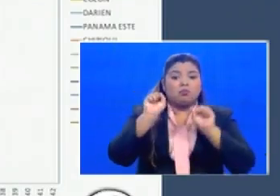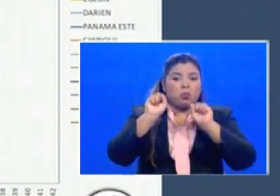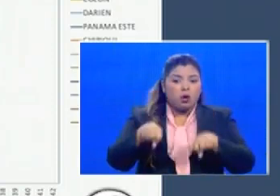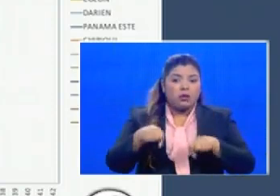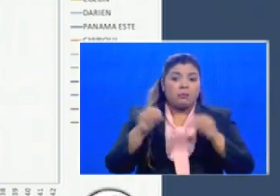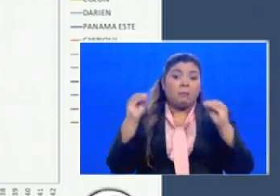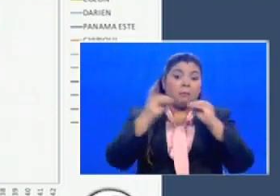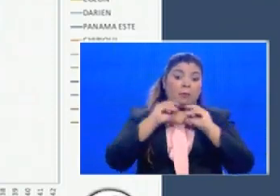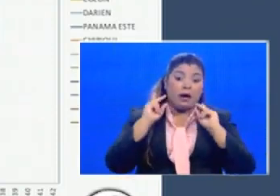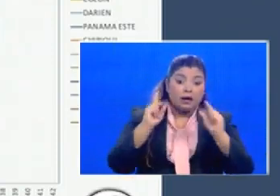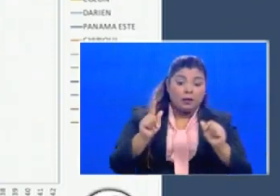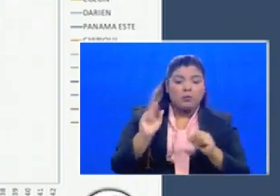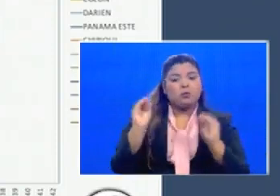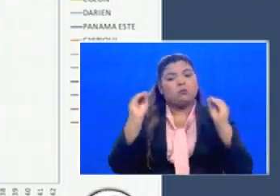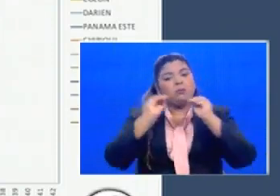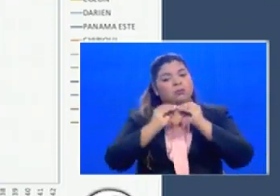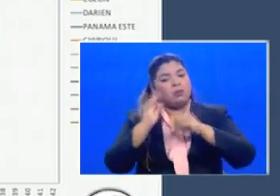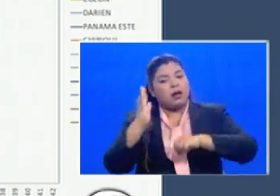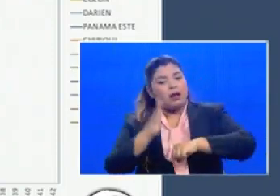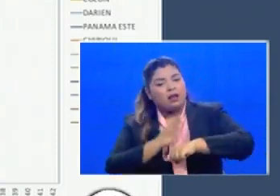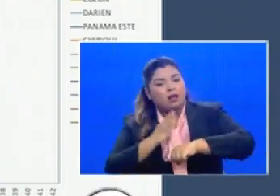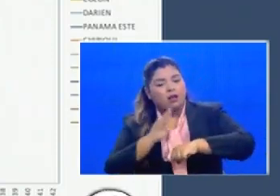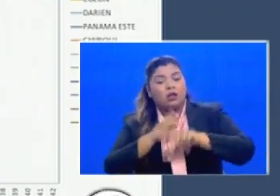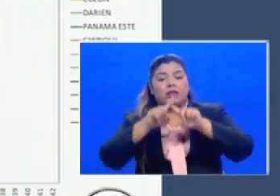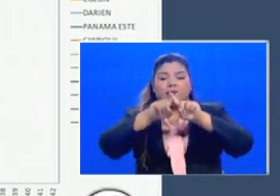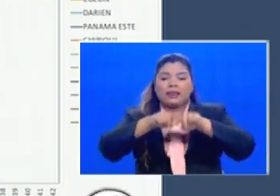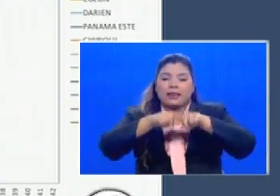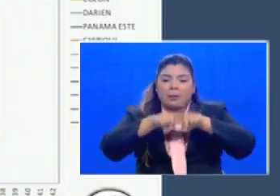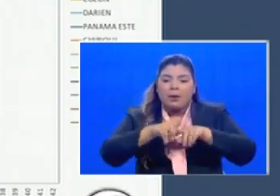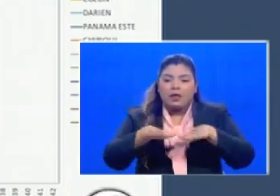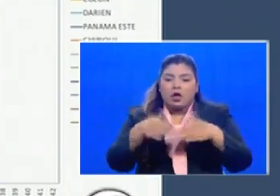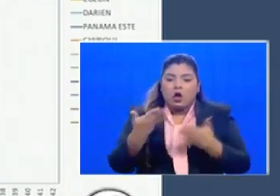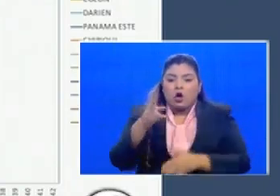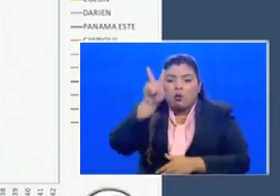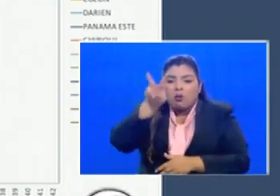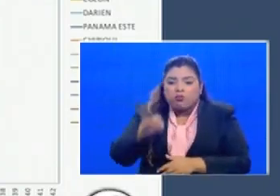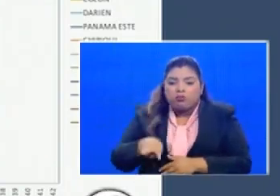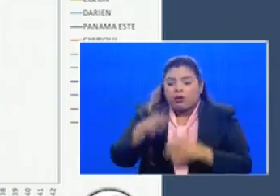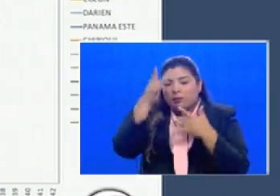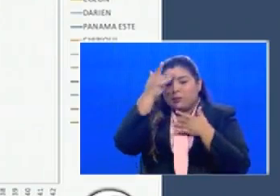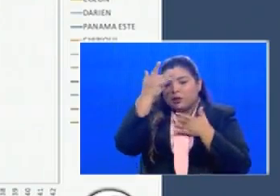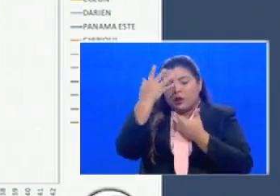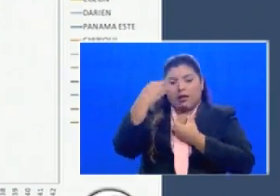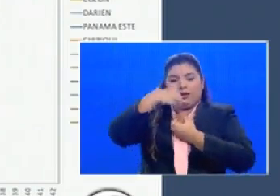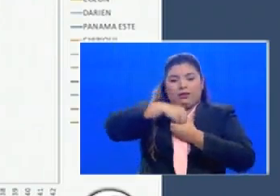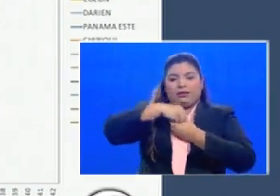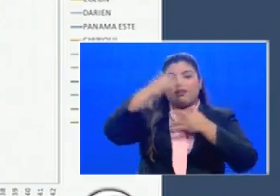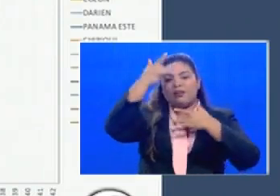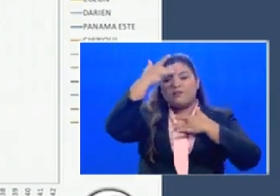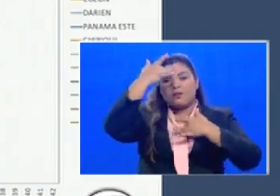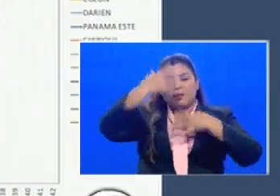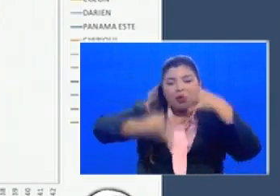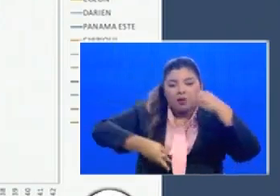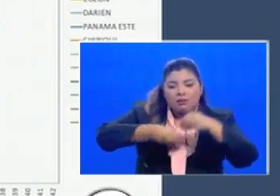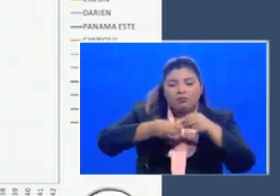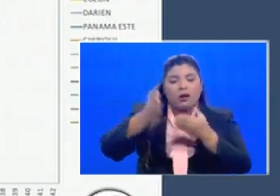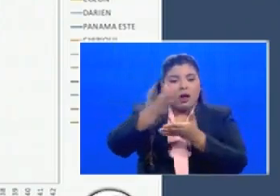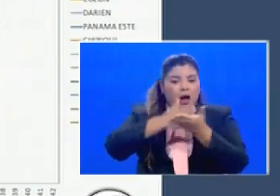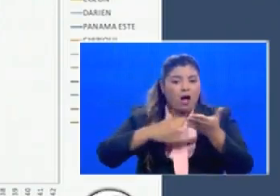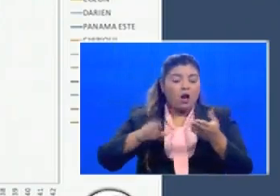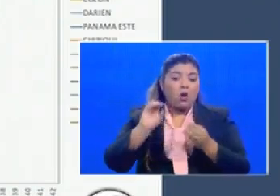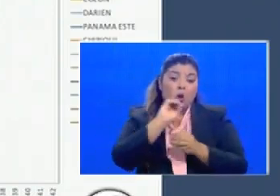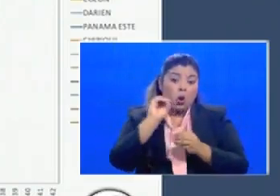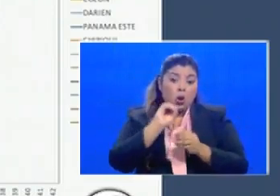más rápida o más lenta dependiendo las características del contacto el seguimiento de las medidas de